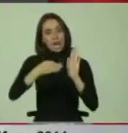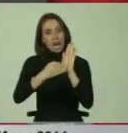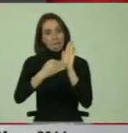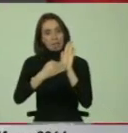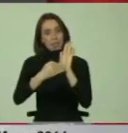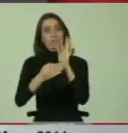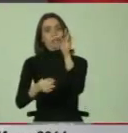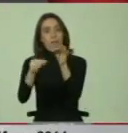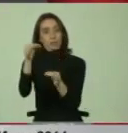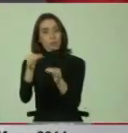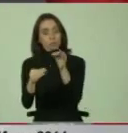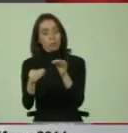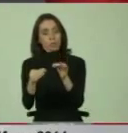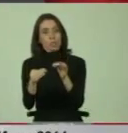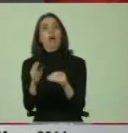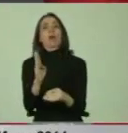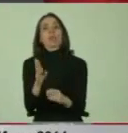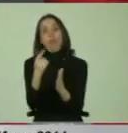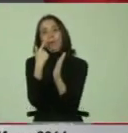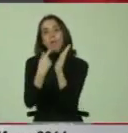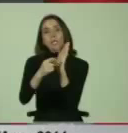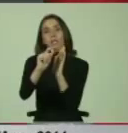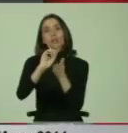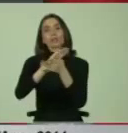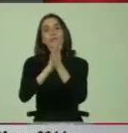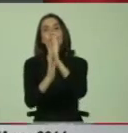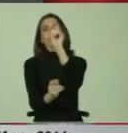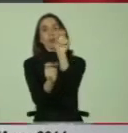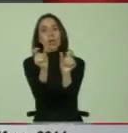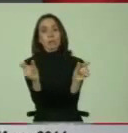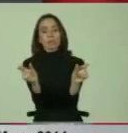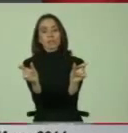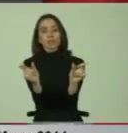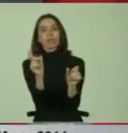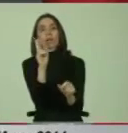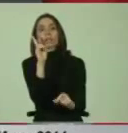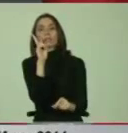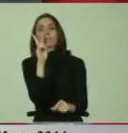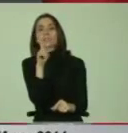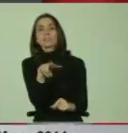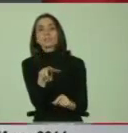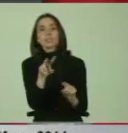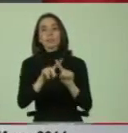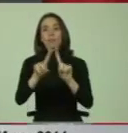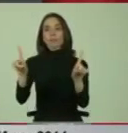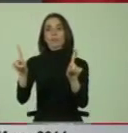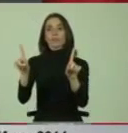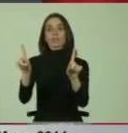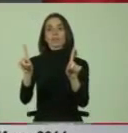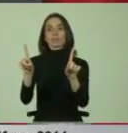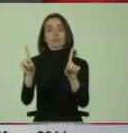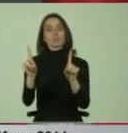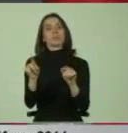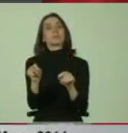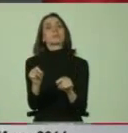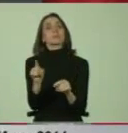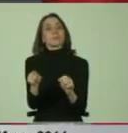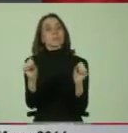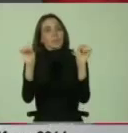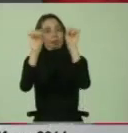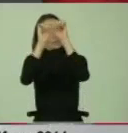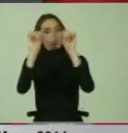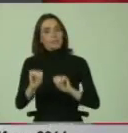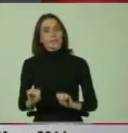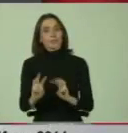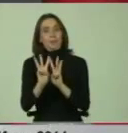justicia se tiene que aplicar y reconocer a todas las personas sin ningún tipo de distinción. Para ello el sistema de